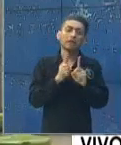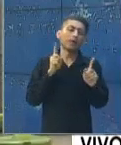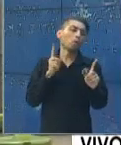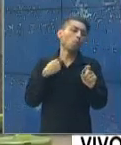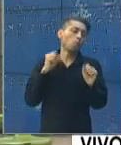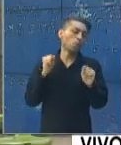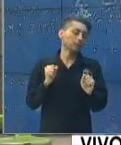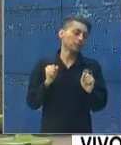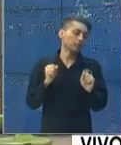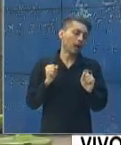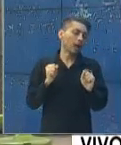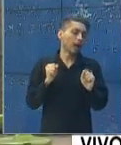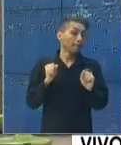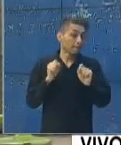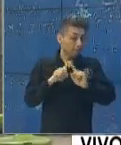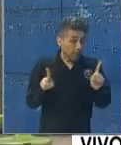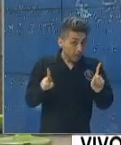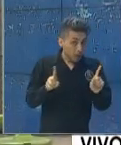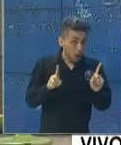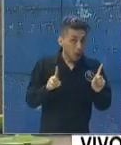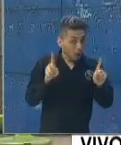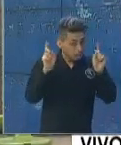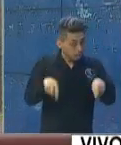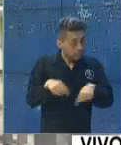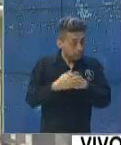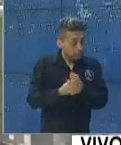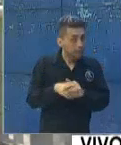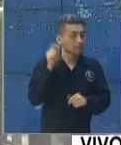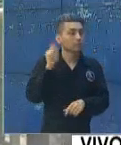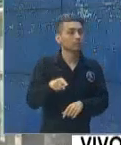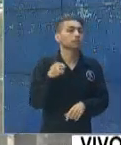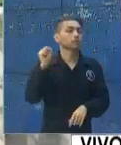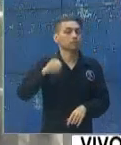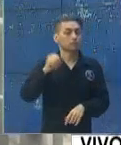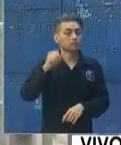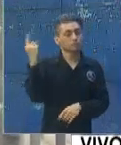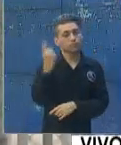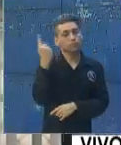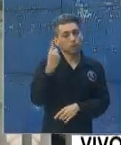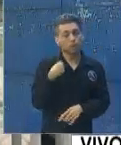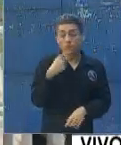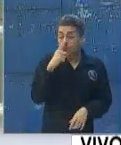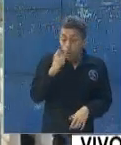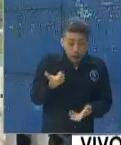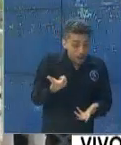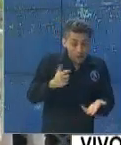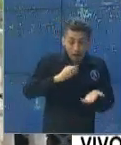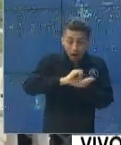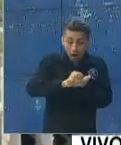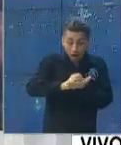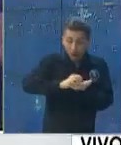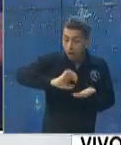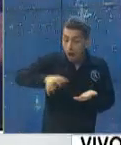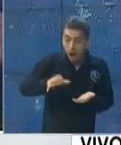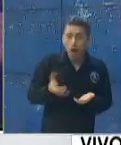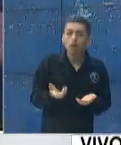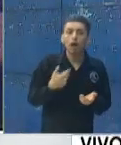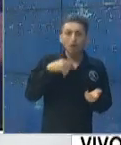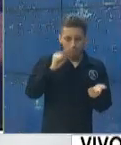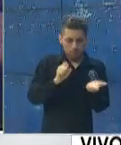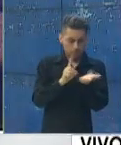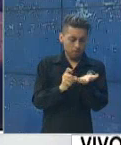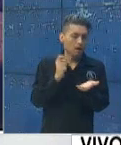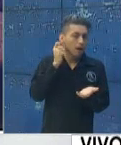difícil, pero el lavado de las manos es primordial. Si no tenemos agua y jabón, usar el alcohol en gel cuando no